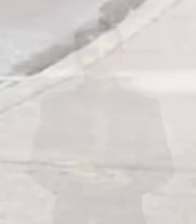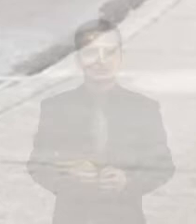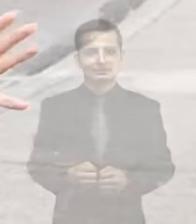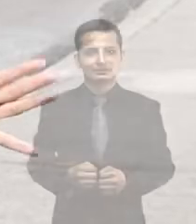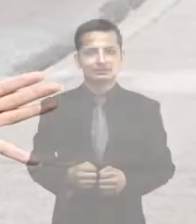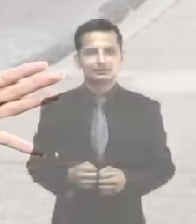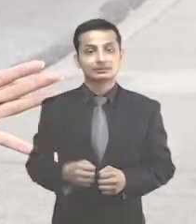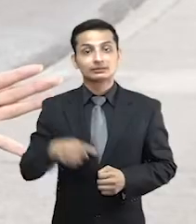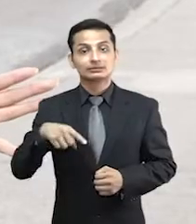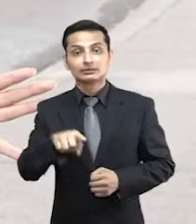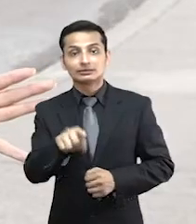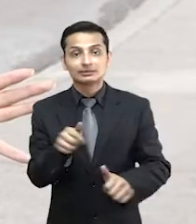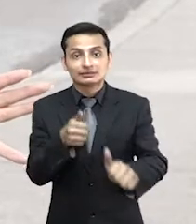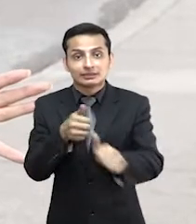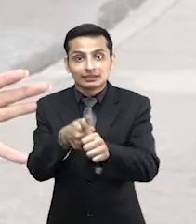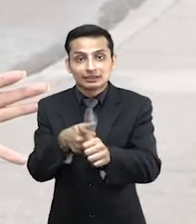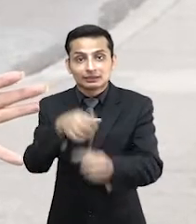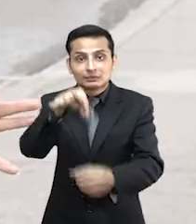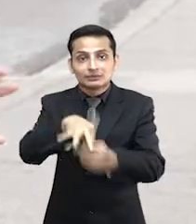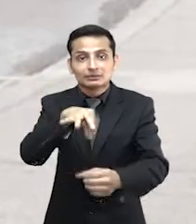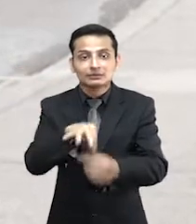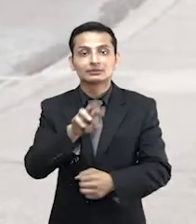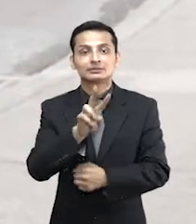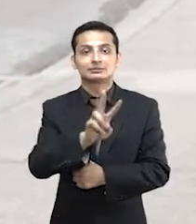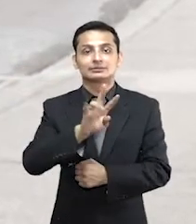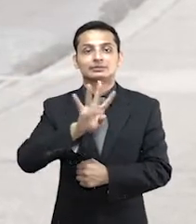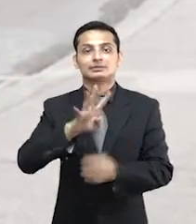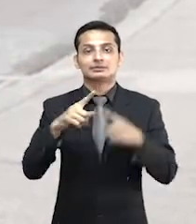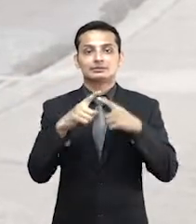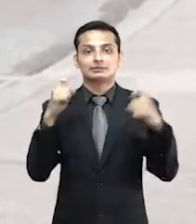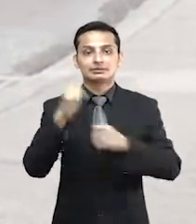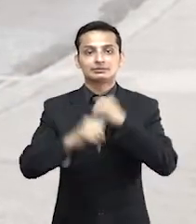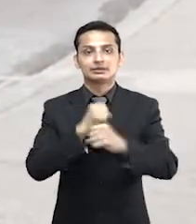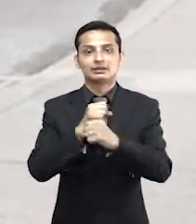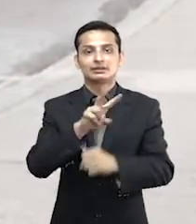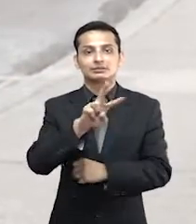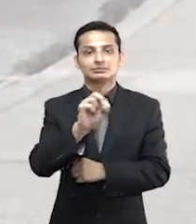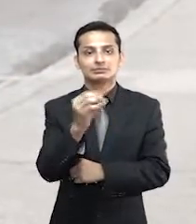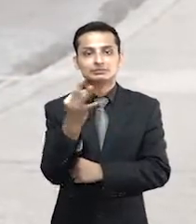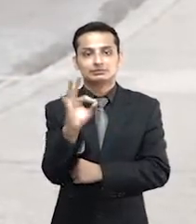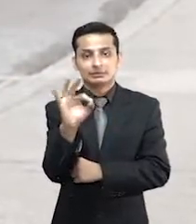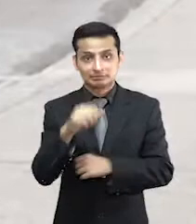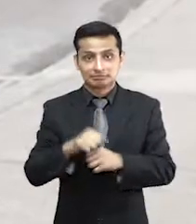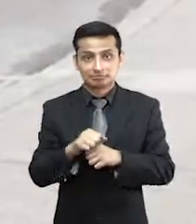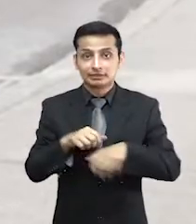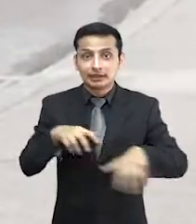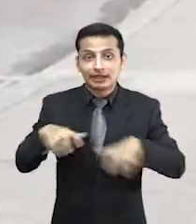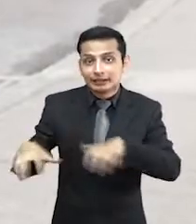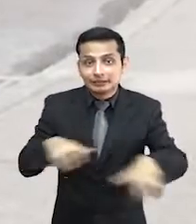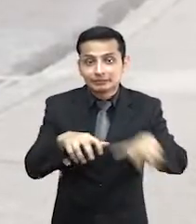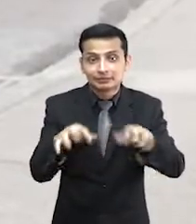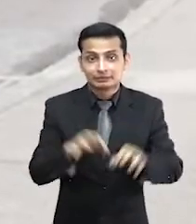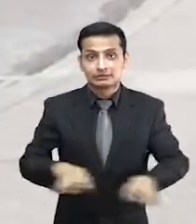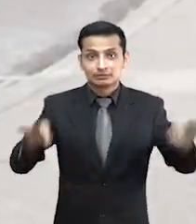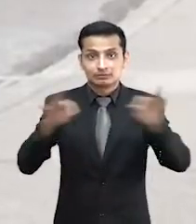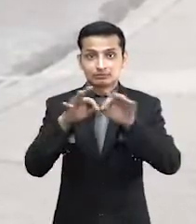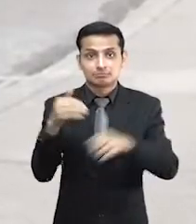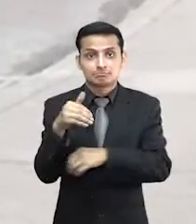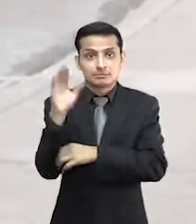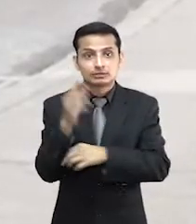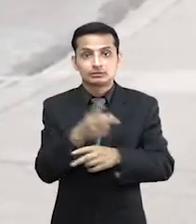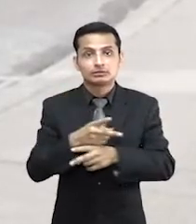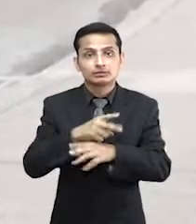Nos preparamos para la Jornada Democrática del 24 de marzo de 2019. Conoce las actividades más